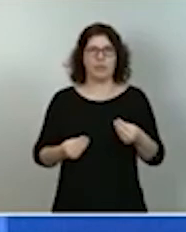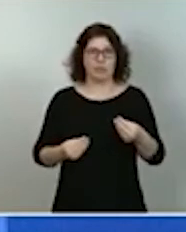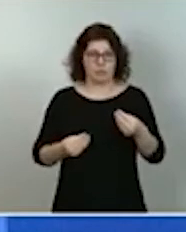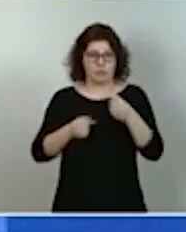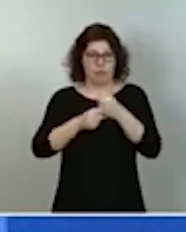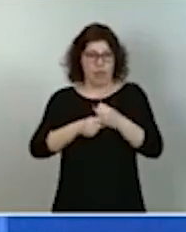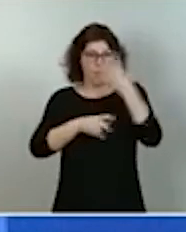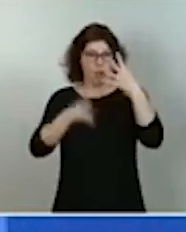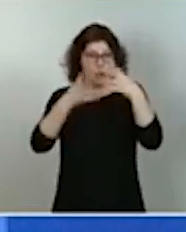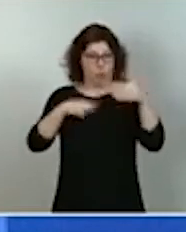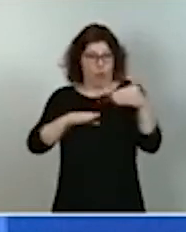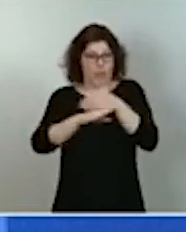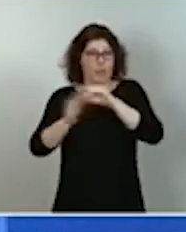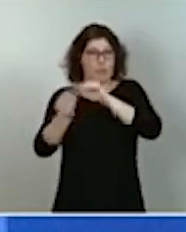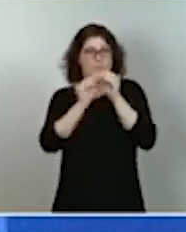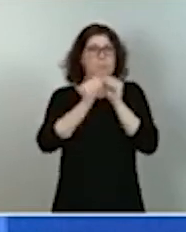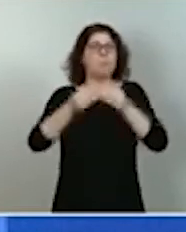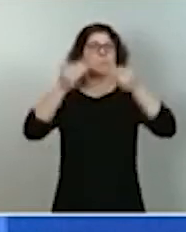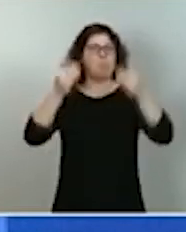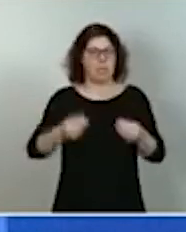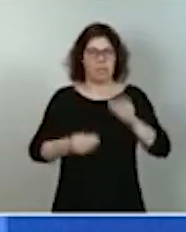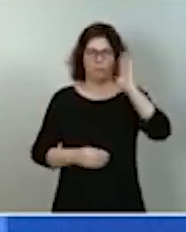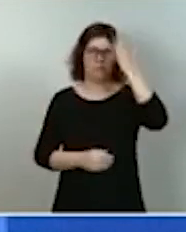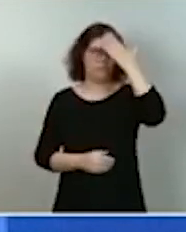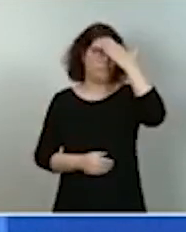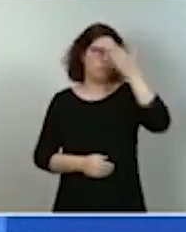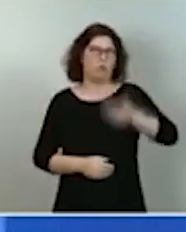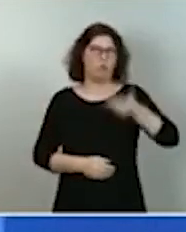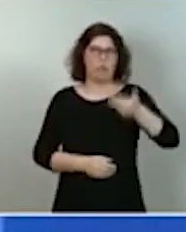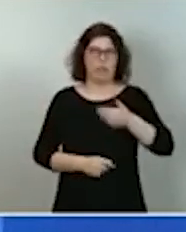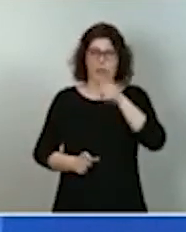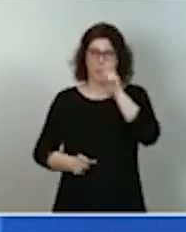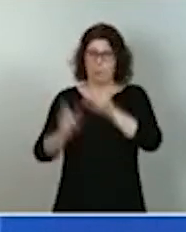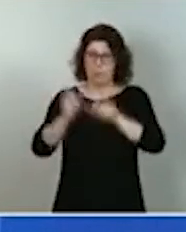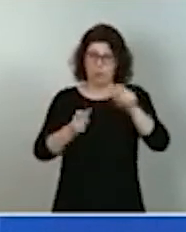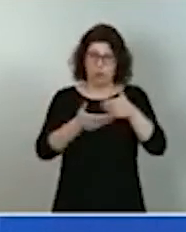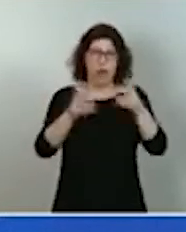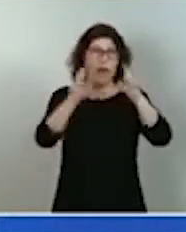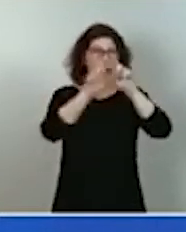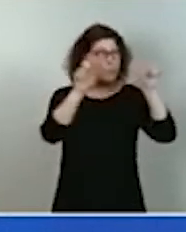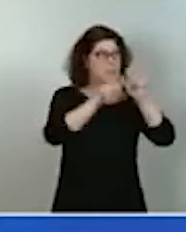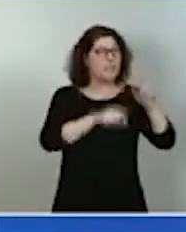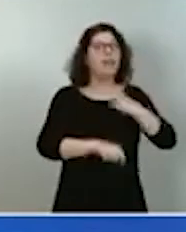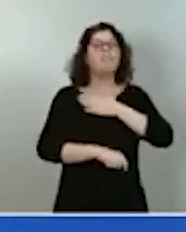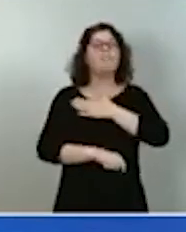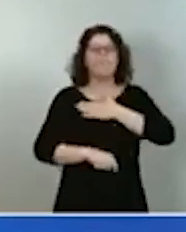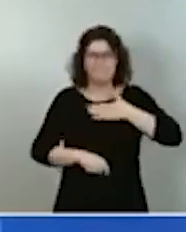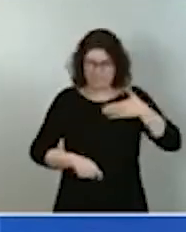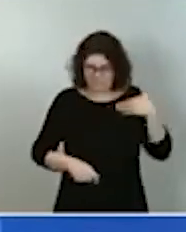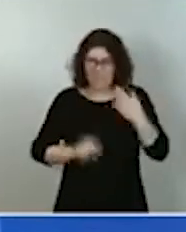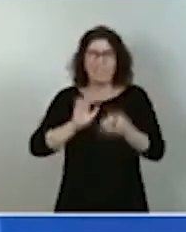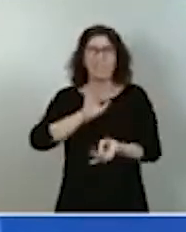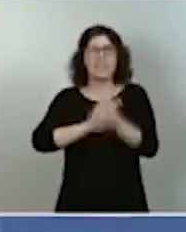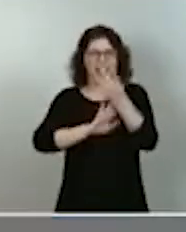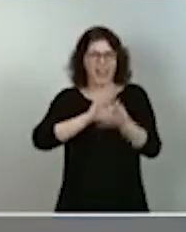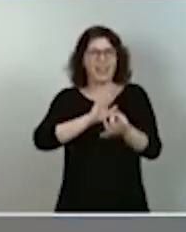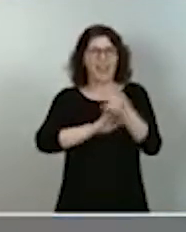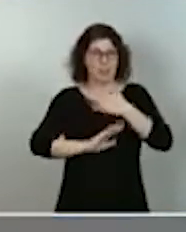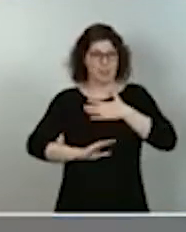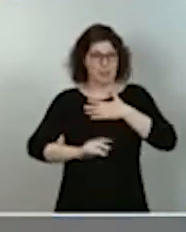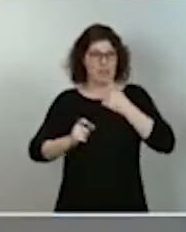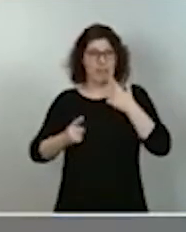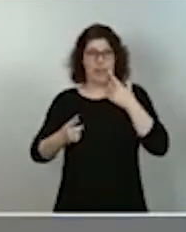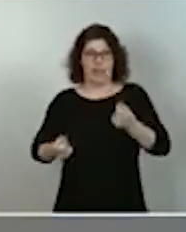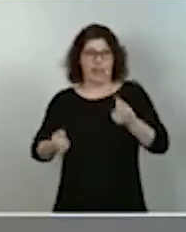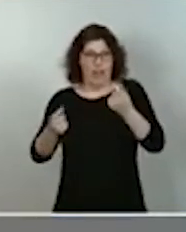es capital. Los ciudadanos y las empresas quieren cada vez más convertirse en generadores de la energía que consumen y entienden que esto les